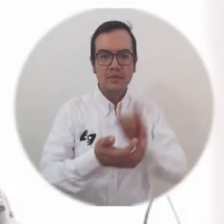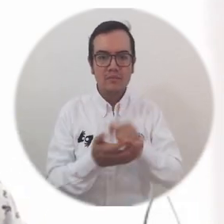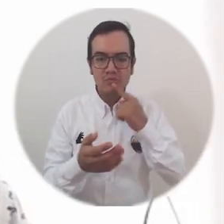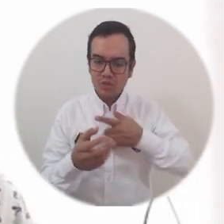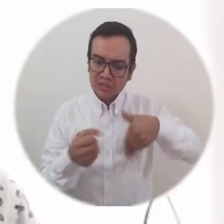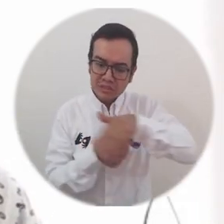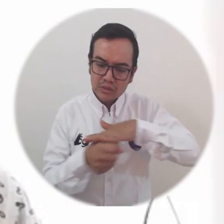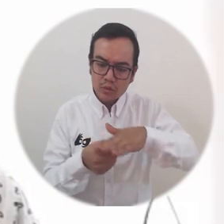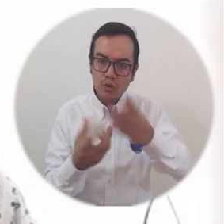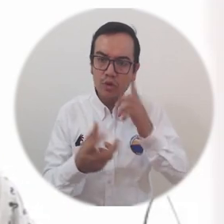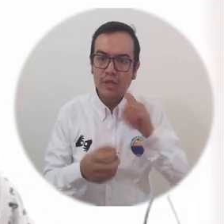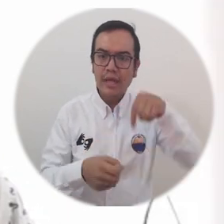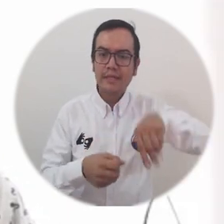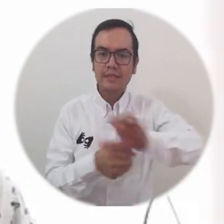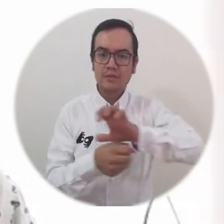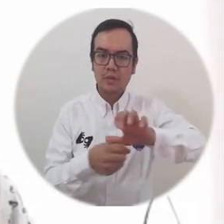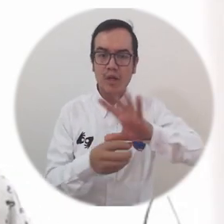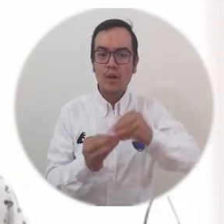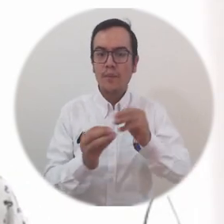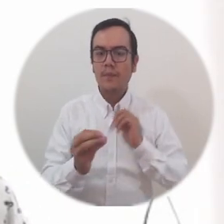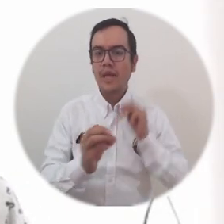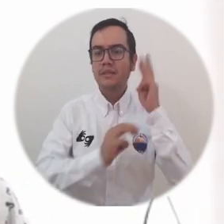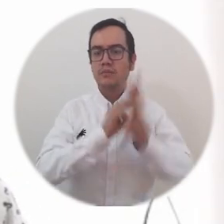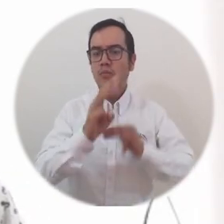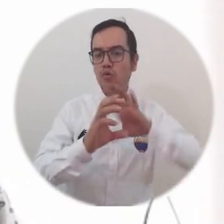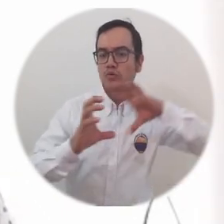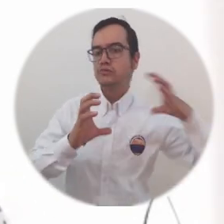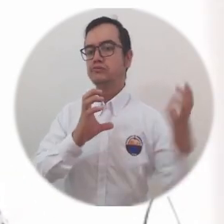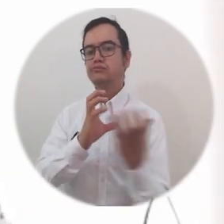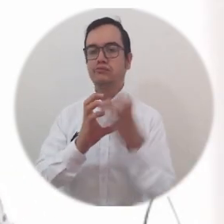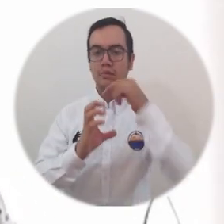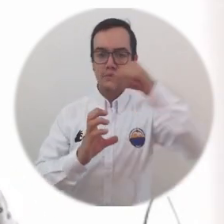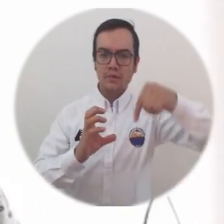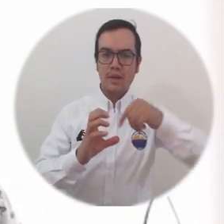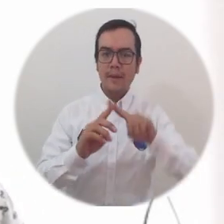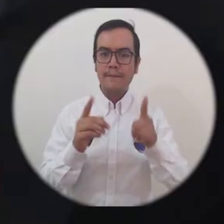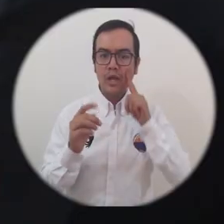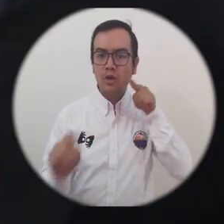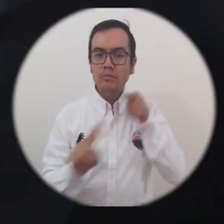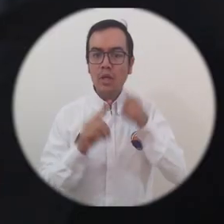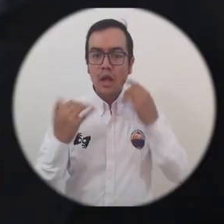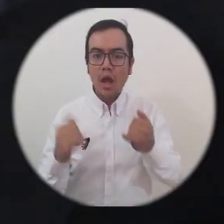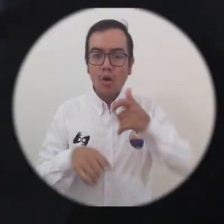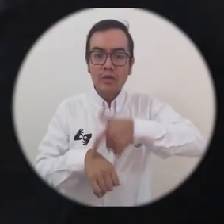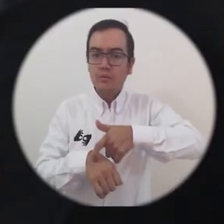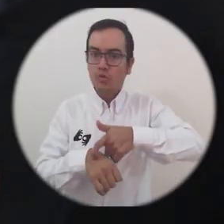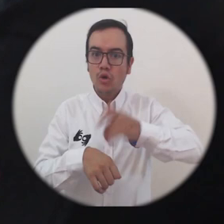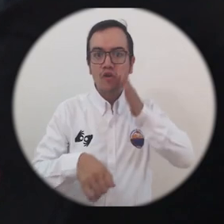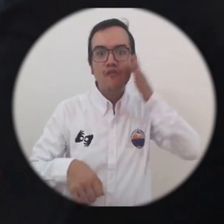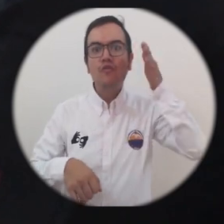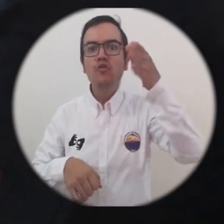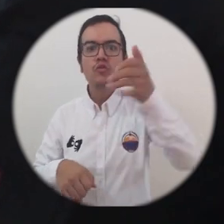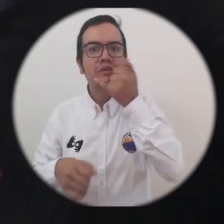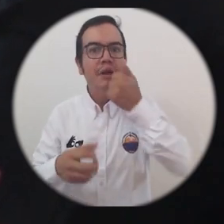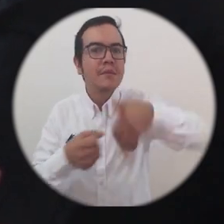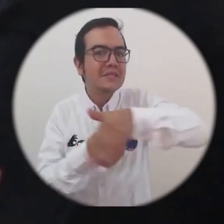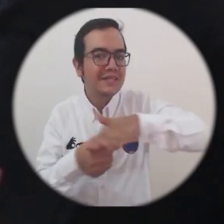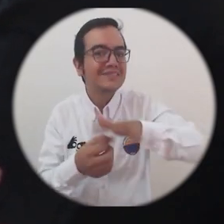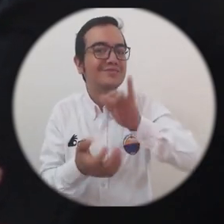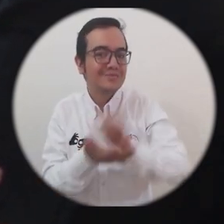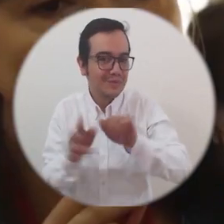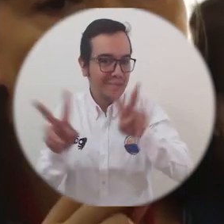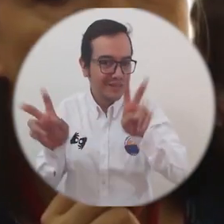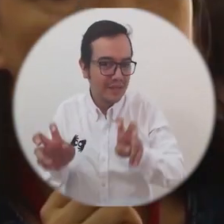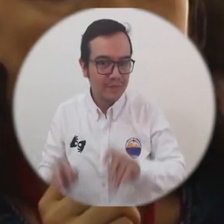afrotando la ciudad y el mundo pero la visión es que viene más allá de esta pandemia la coordinación de este